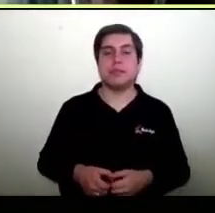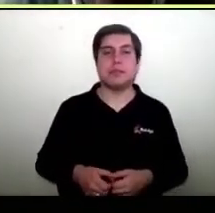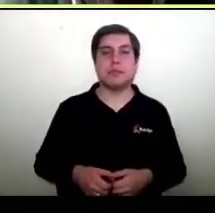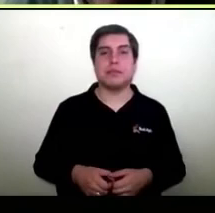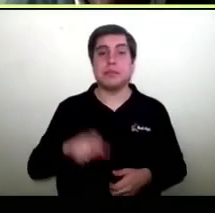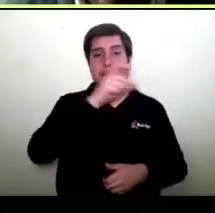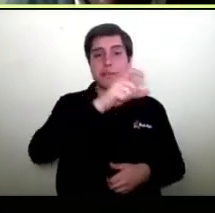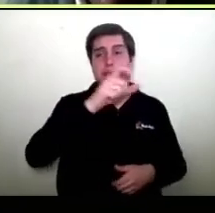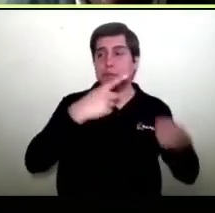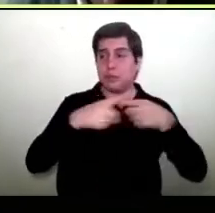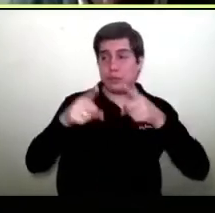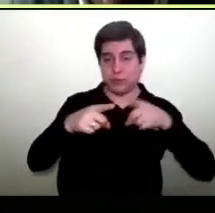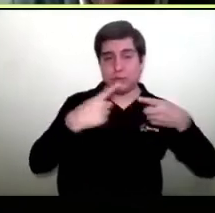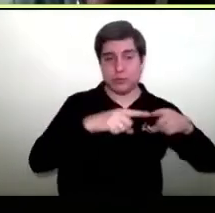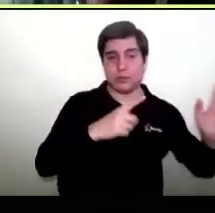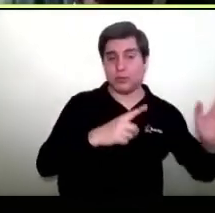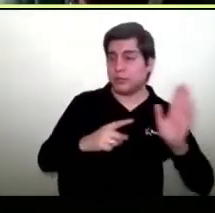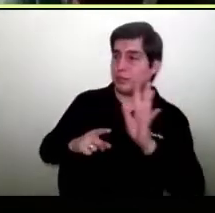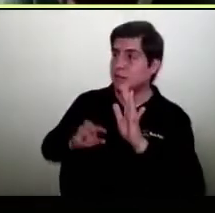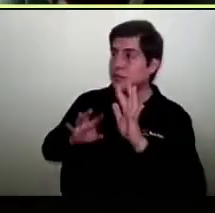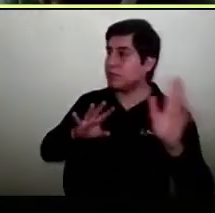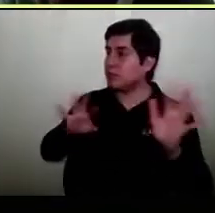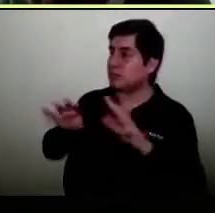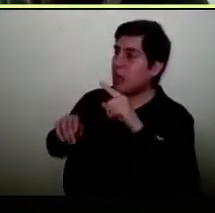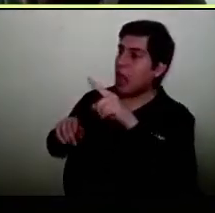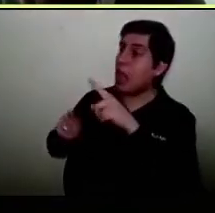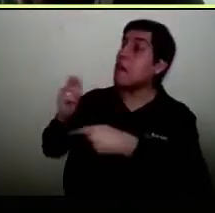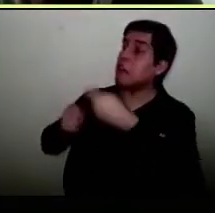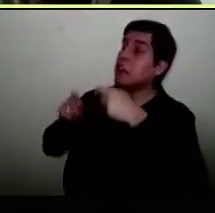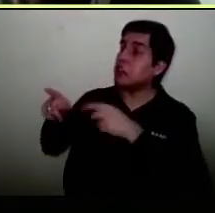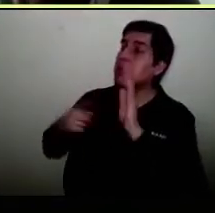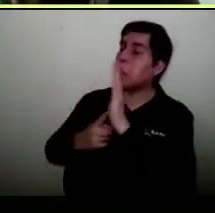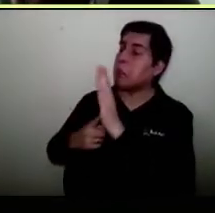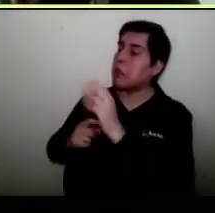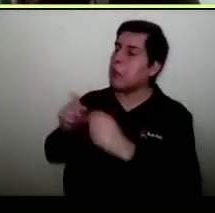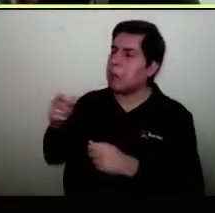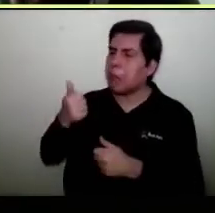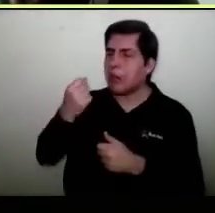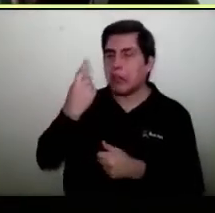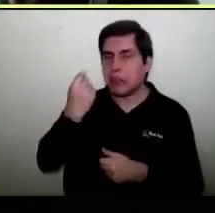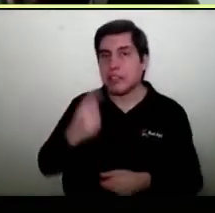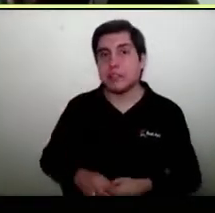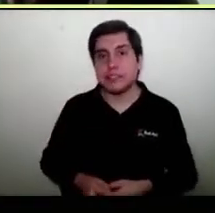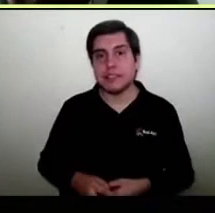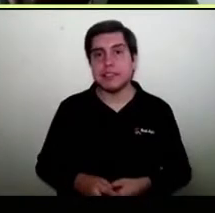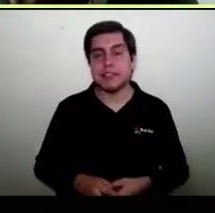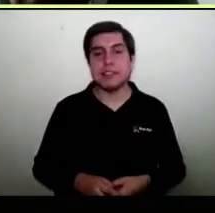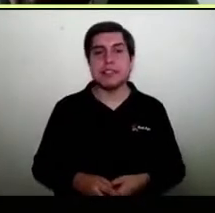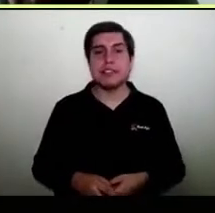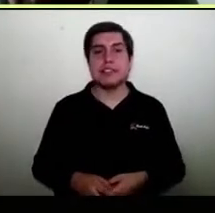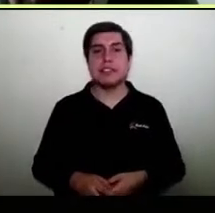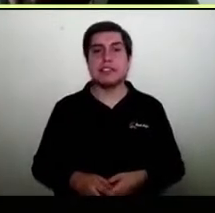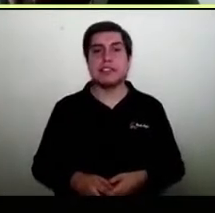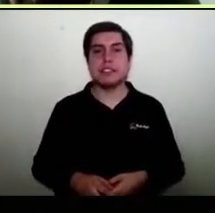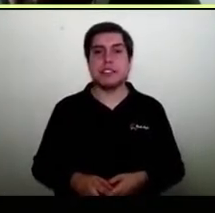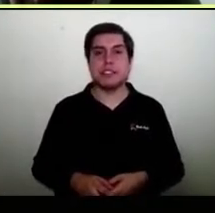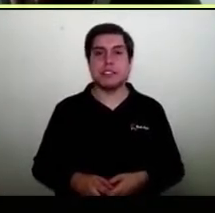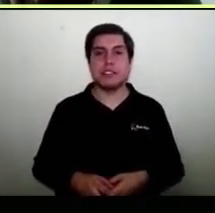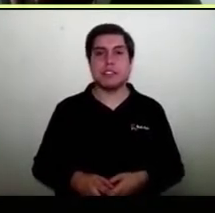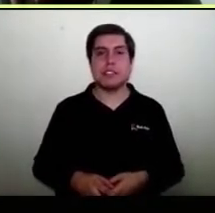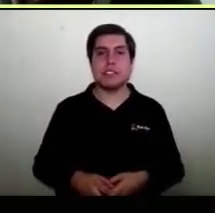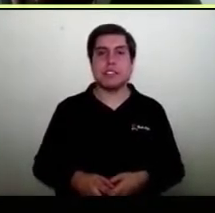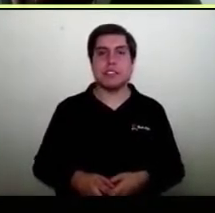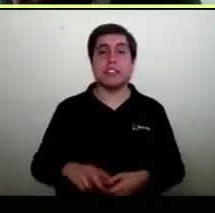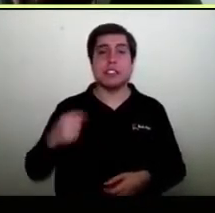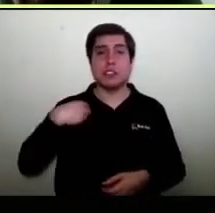no sea tan complicado que la gente sepa lo que tú haces la Paula pregunta en el mismo portal aparecen los costos de envío soy de